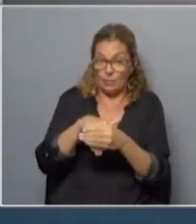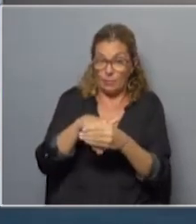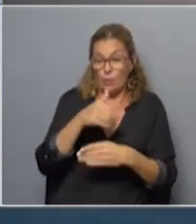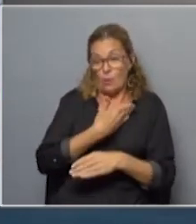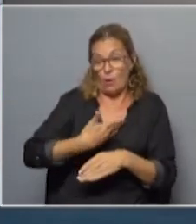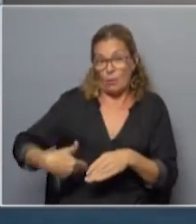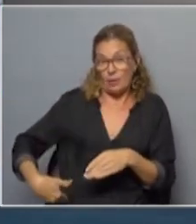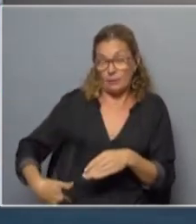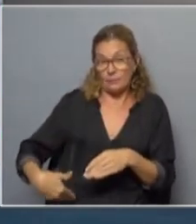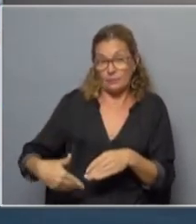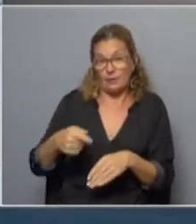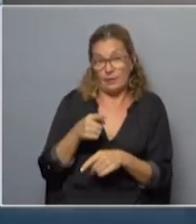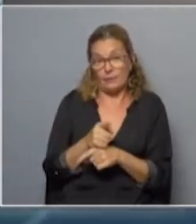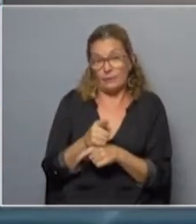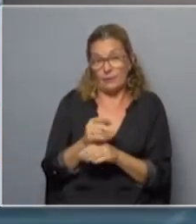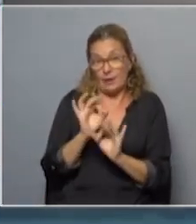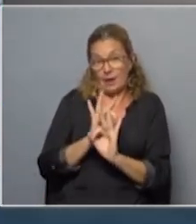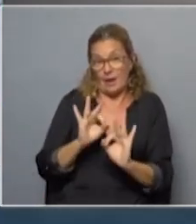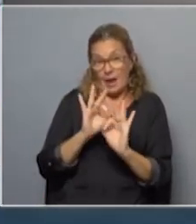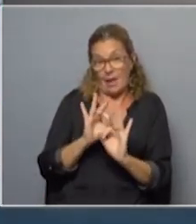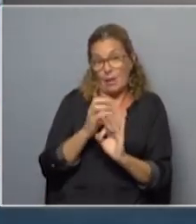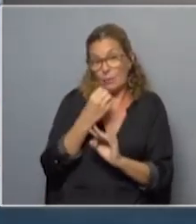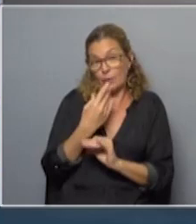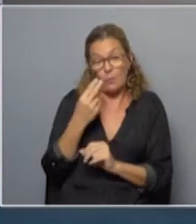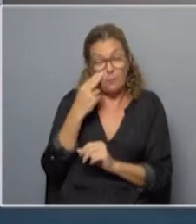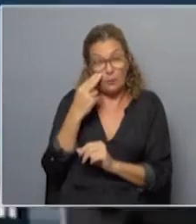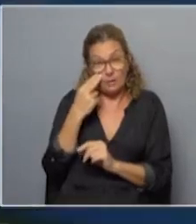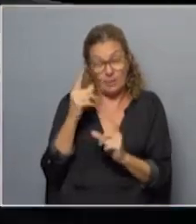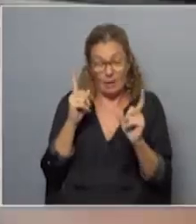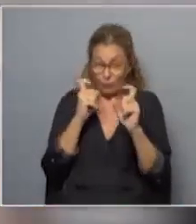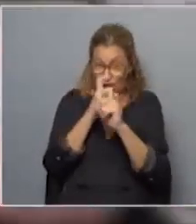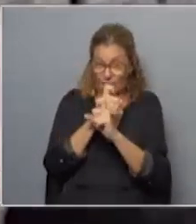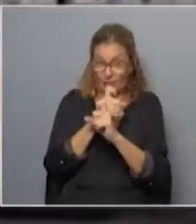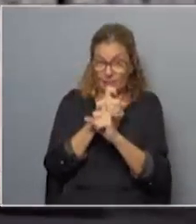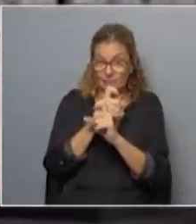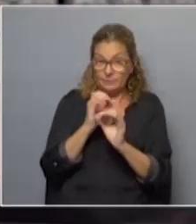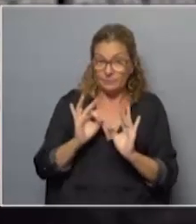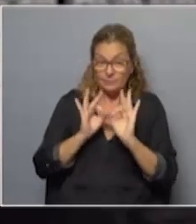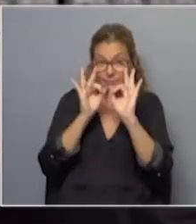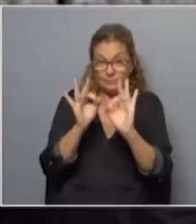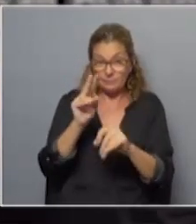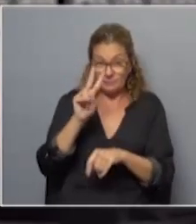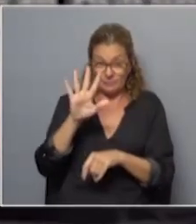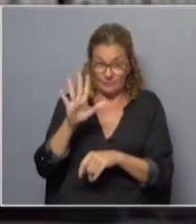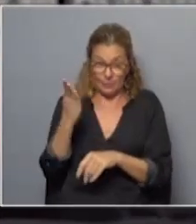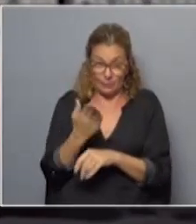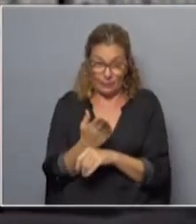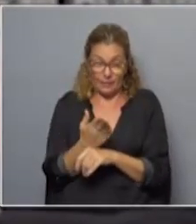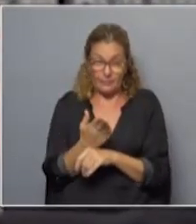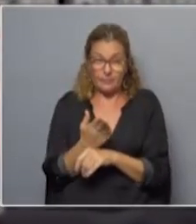gobierno, no es nada grato. Es un problema, es una dificultad. Se llegó al 25%